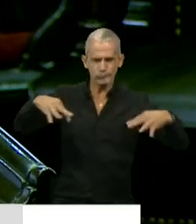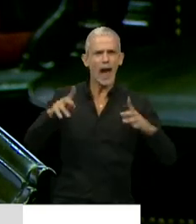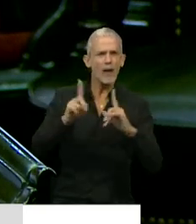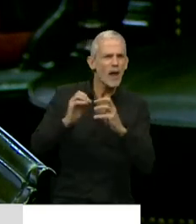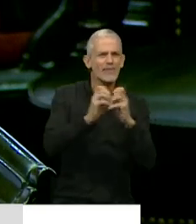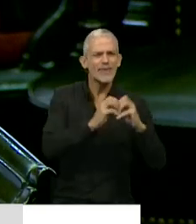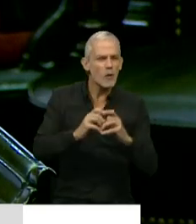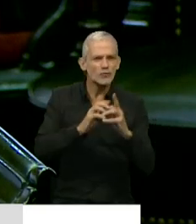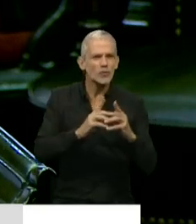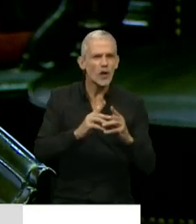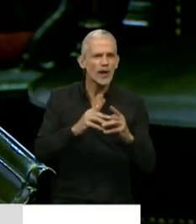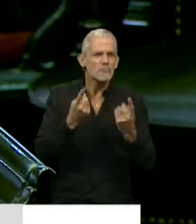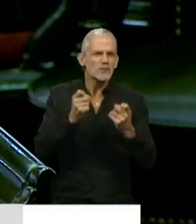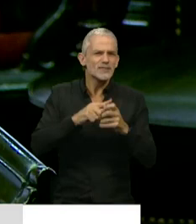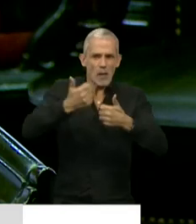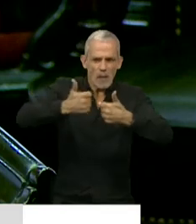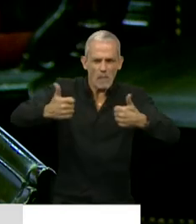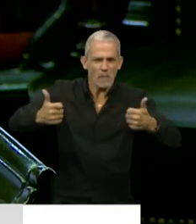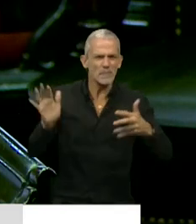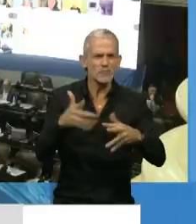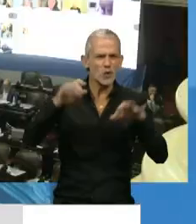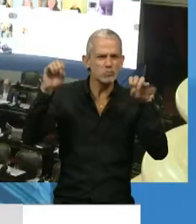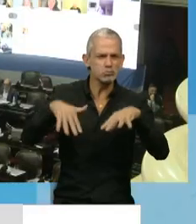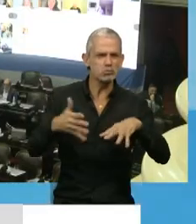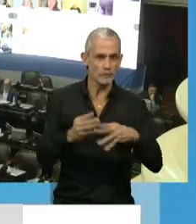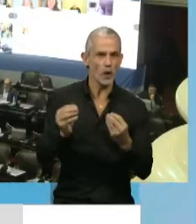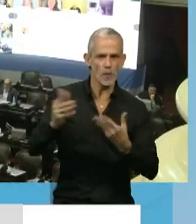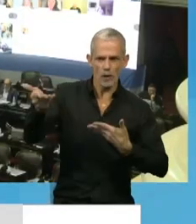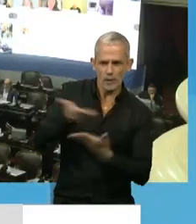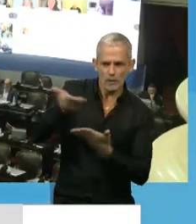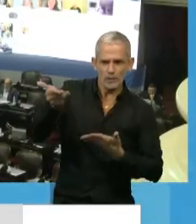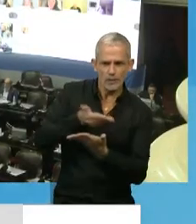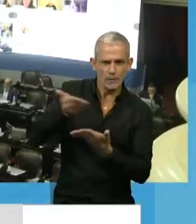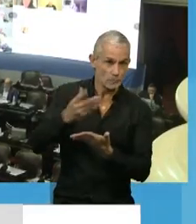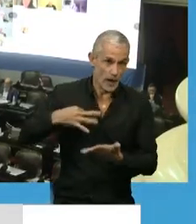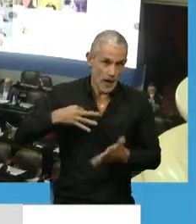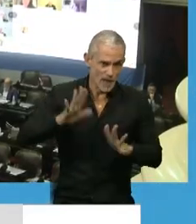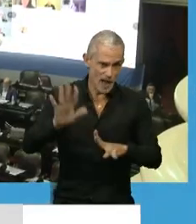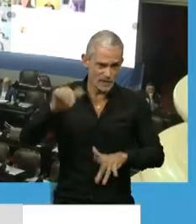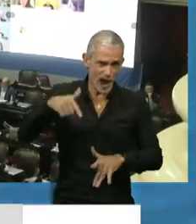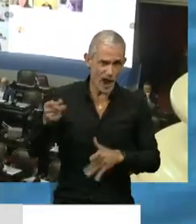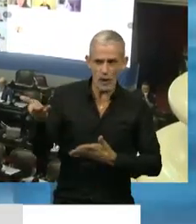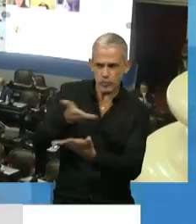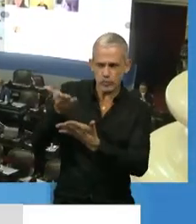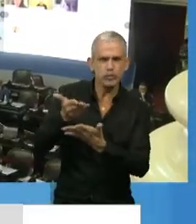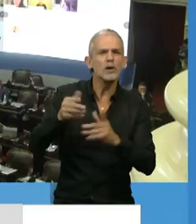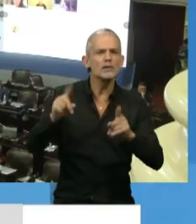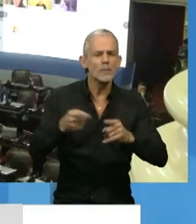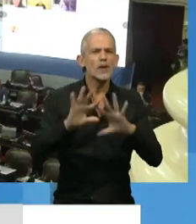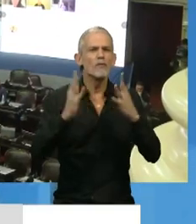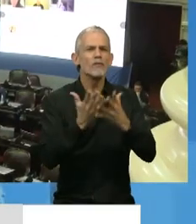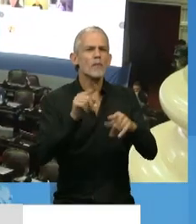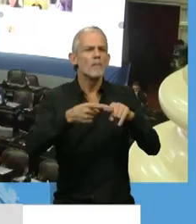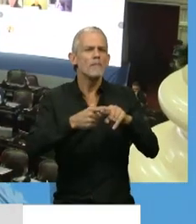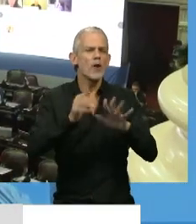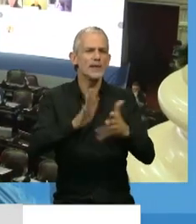discusiones, de qué manera incorporar la idea de lo colaborativo que forma parte de toda nuestra vida, también en nuestra forma de hacer